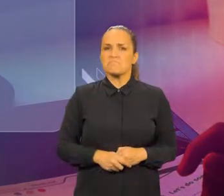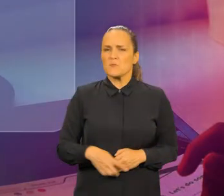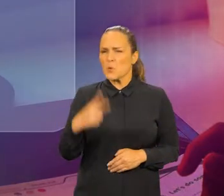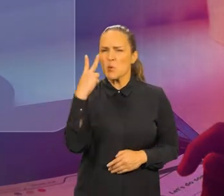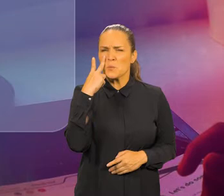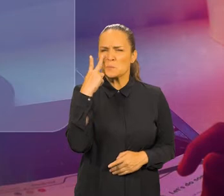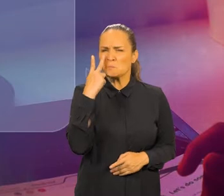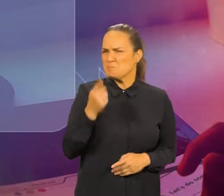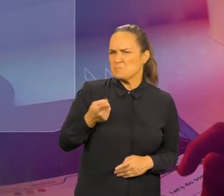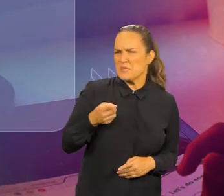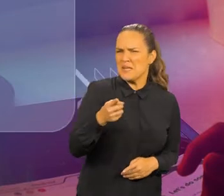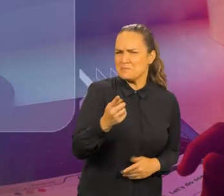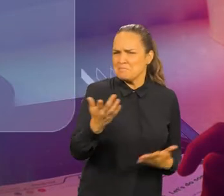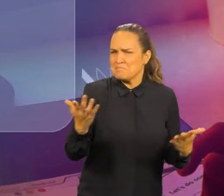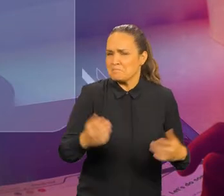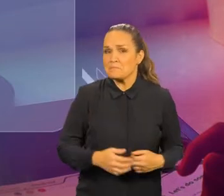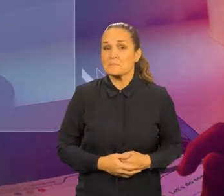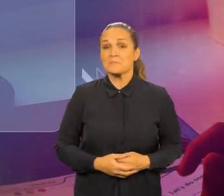¿Qué es Convertik?